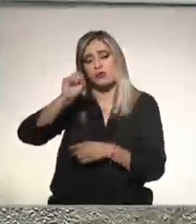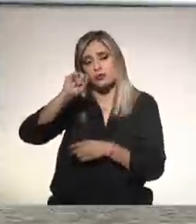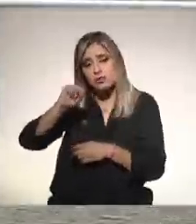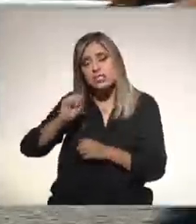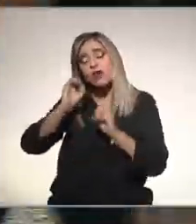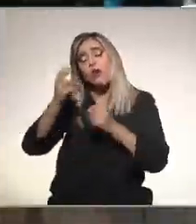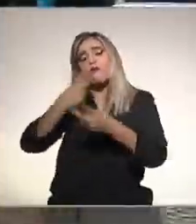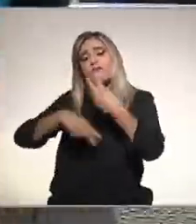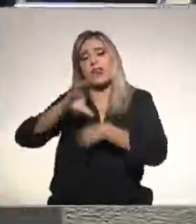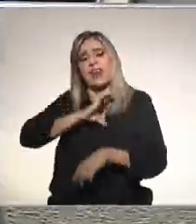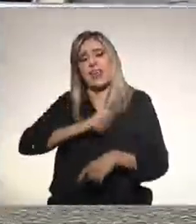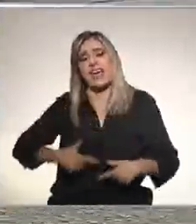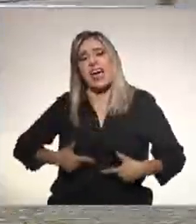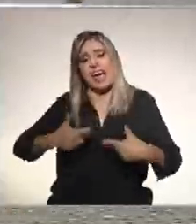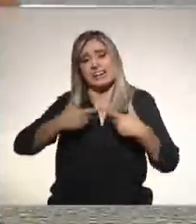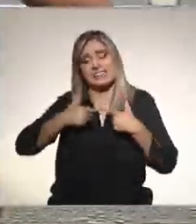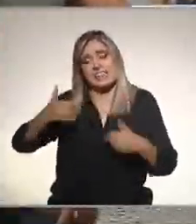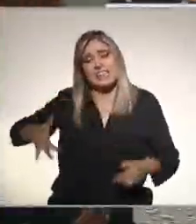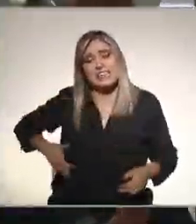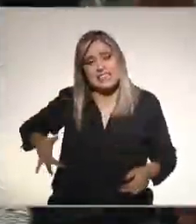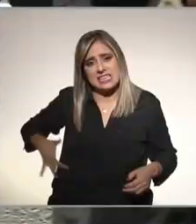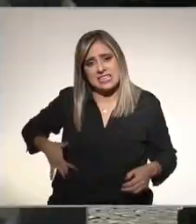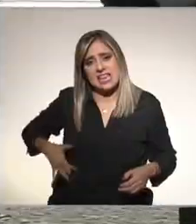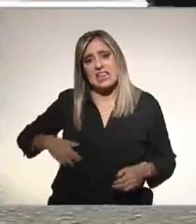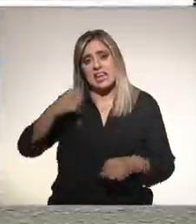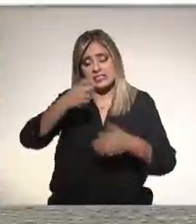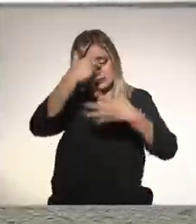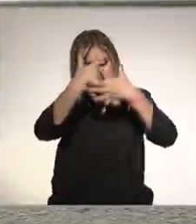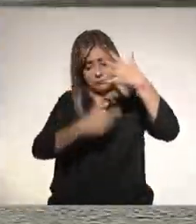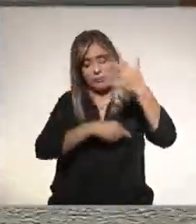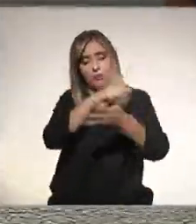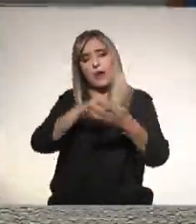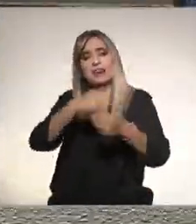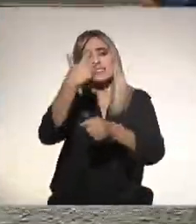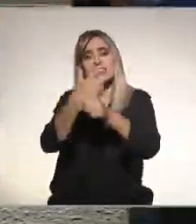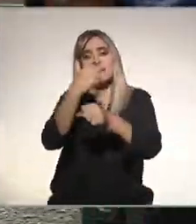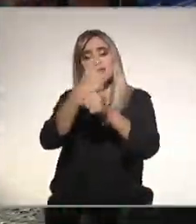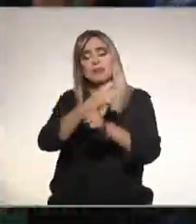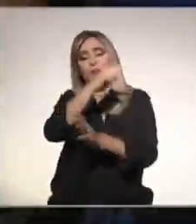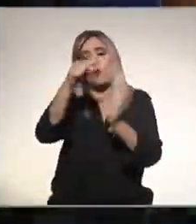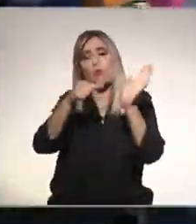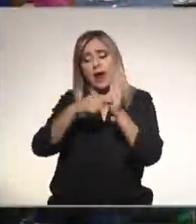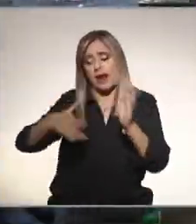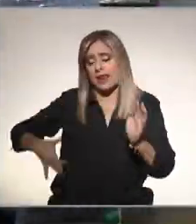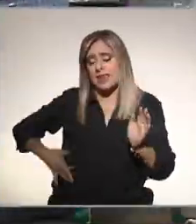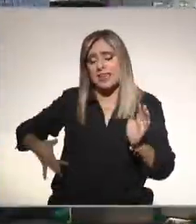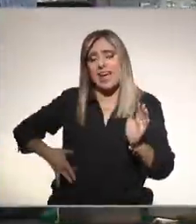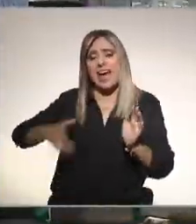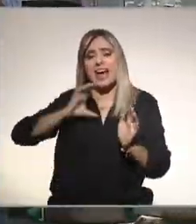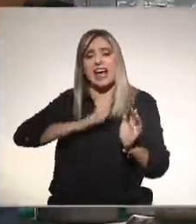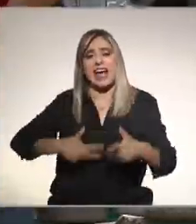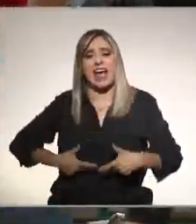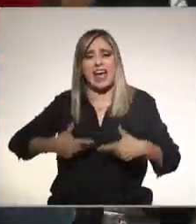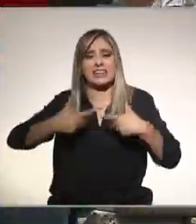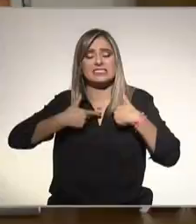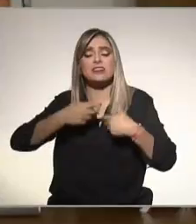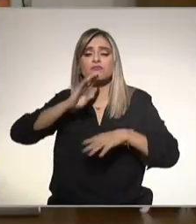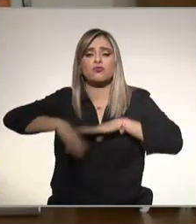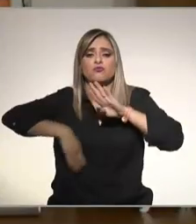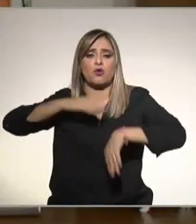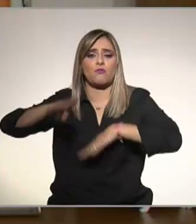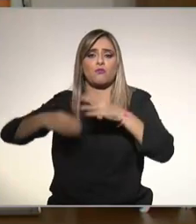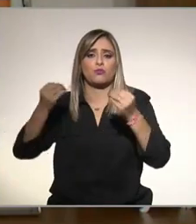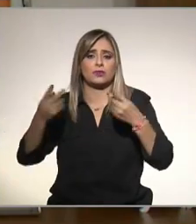de hígado siendo incluso ya el lugar número 7 de los cánceres que pueden llevar a la muerte con facilidad